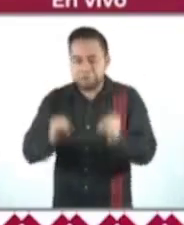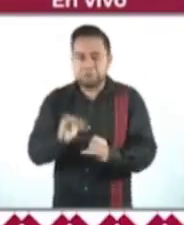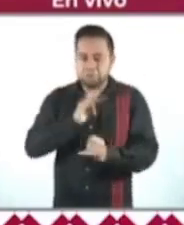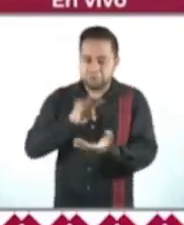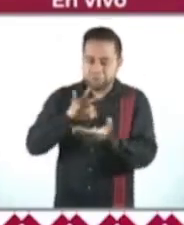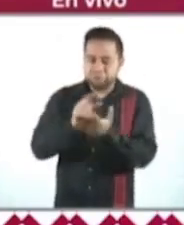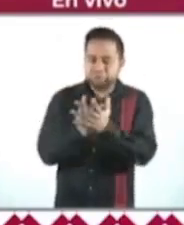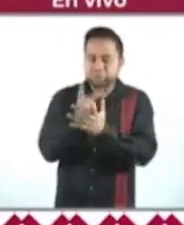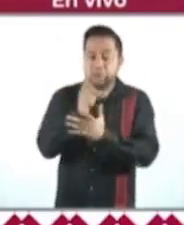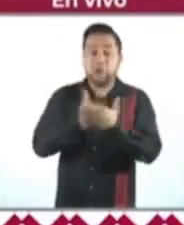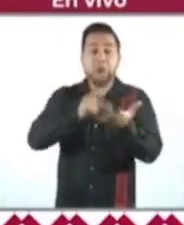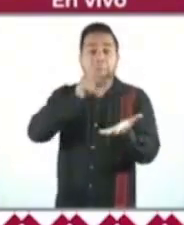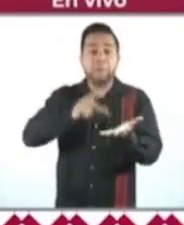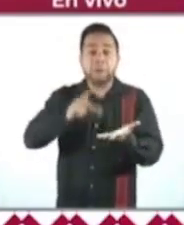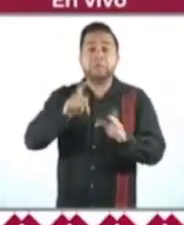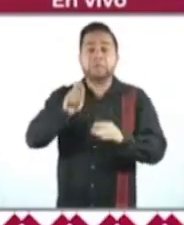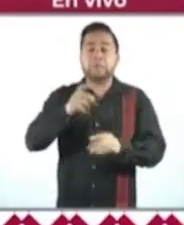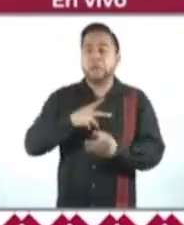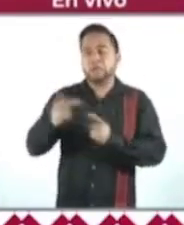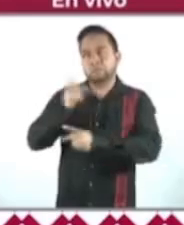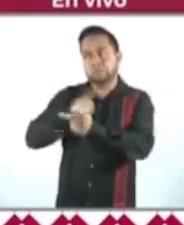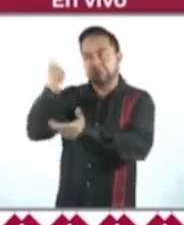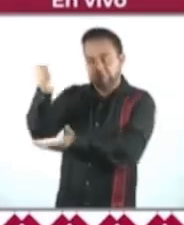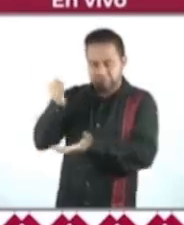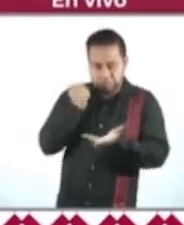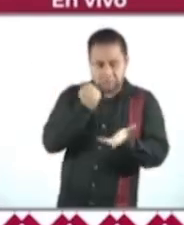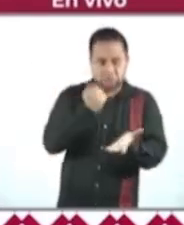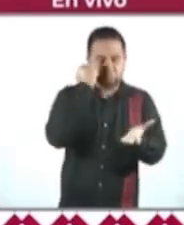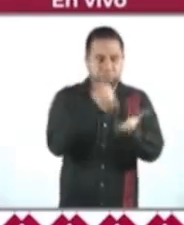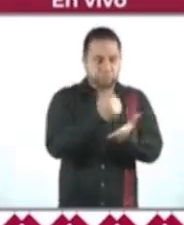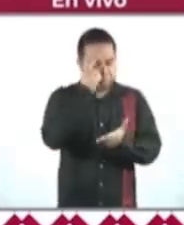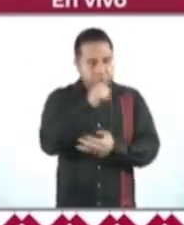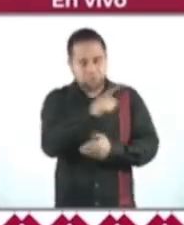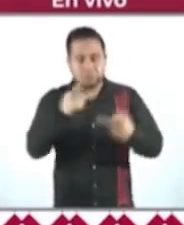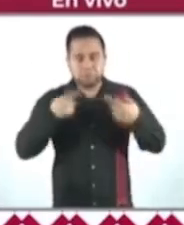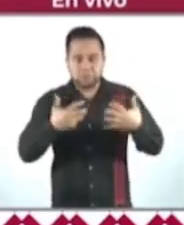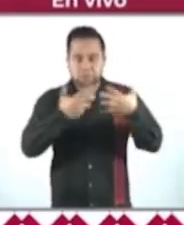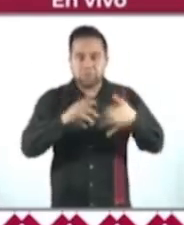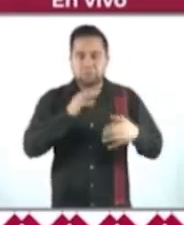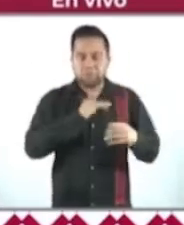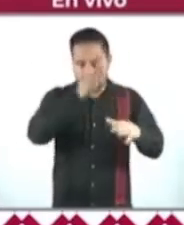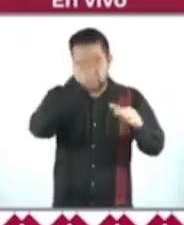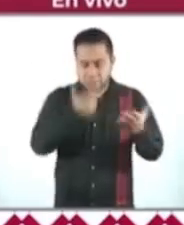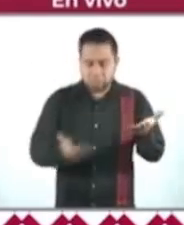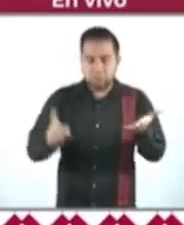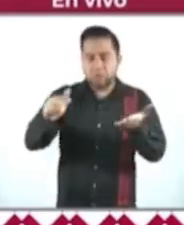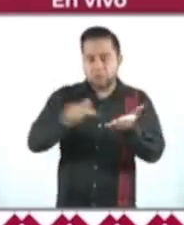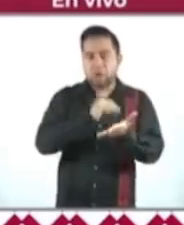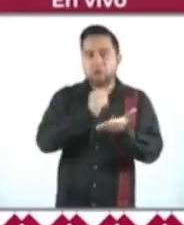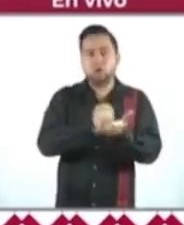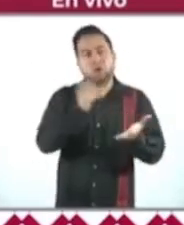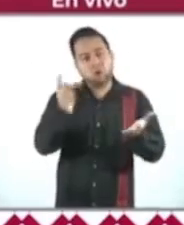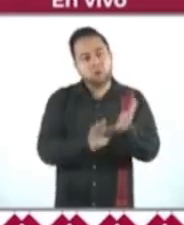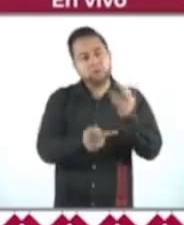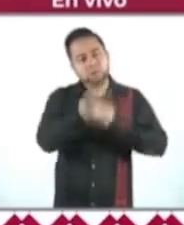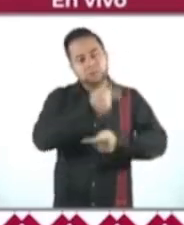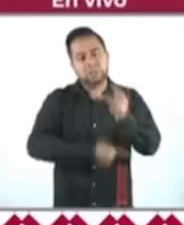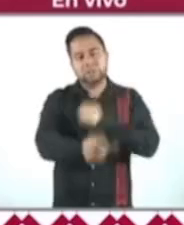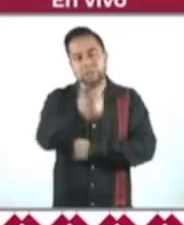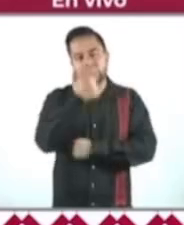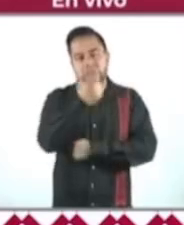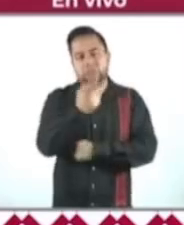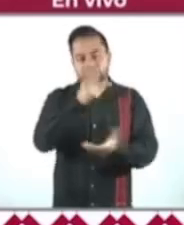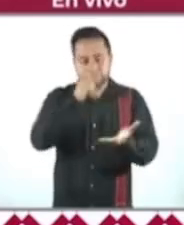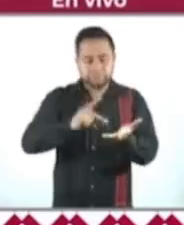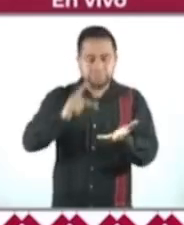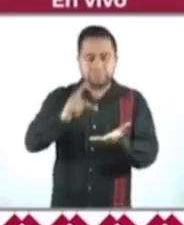a hacer es activar un fondo de garantías líquidas para que puedan convenir nuevamente créditos, porque la